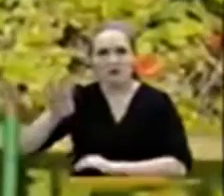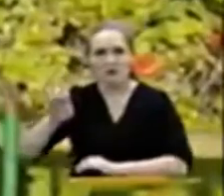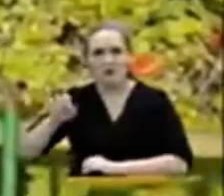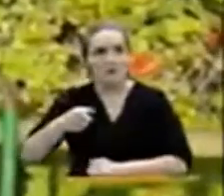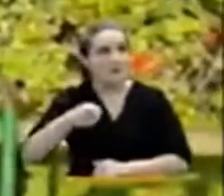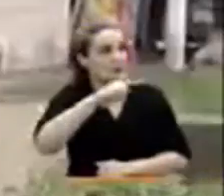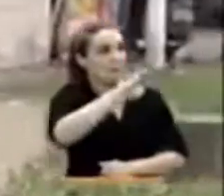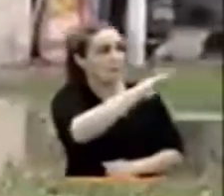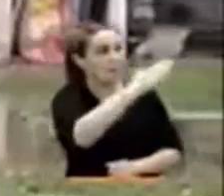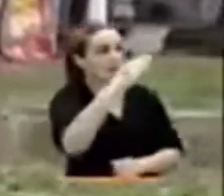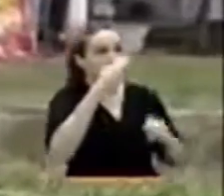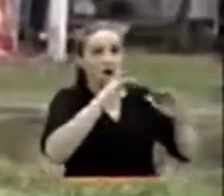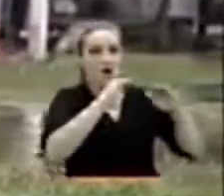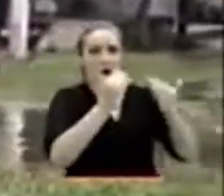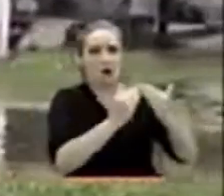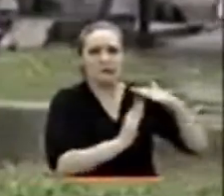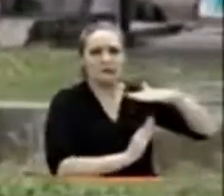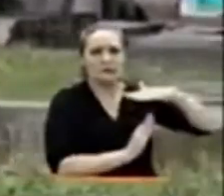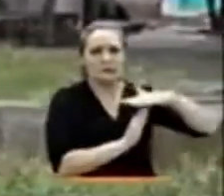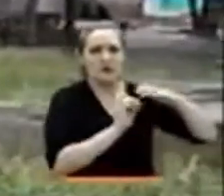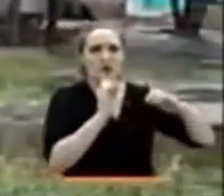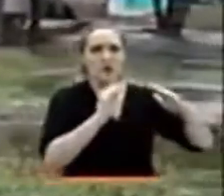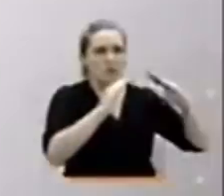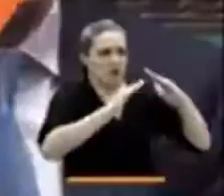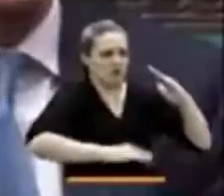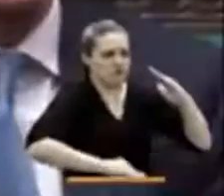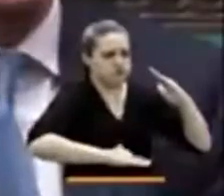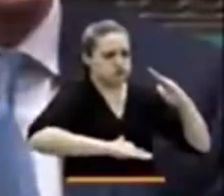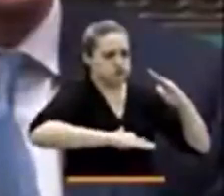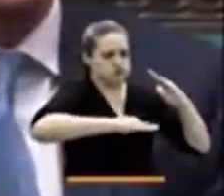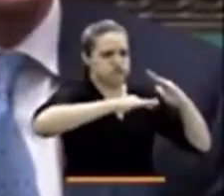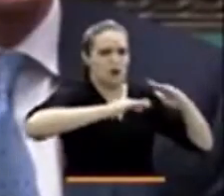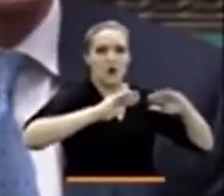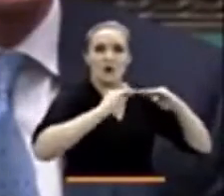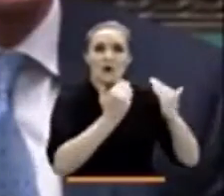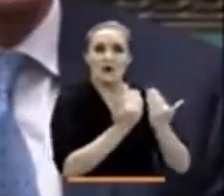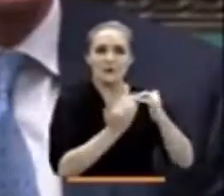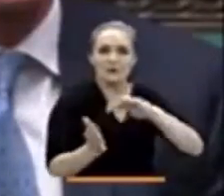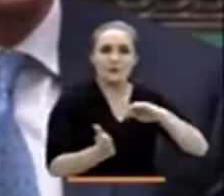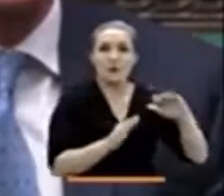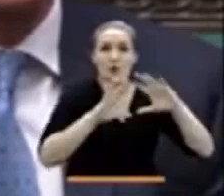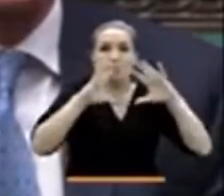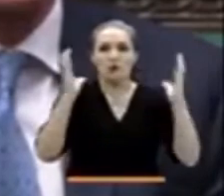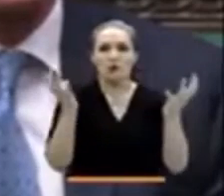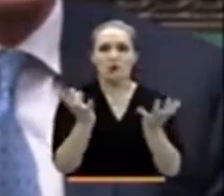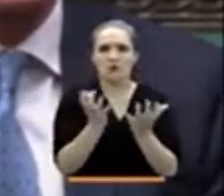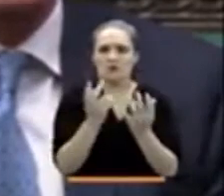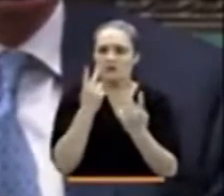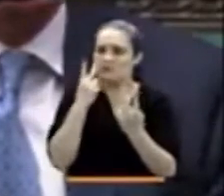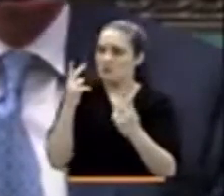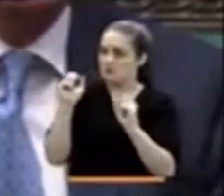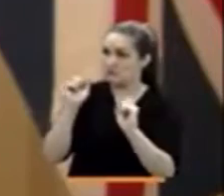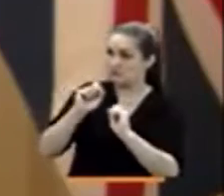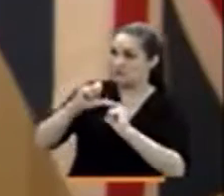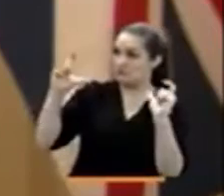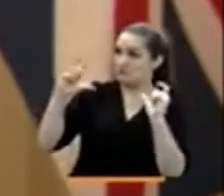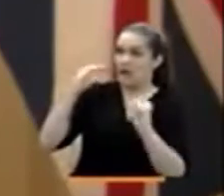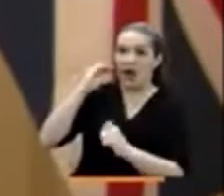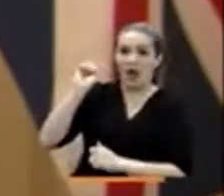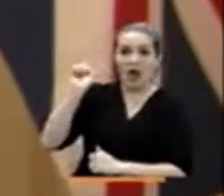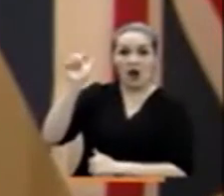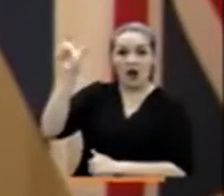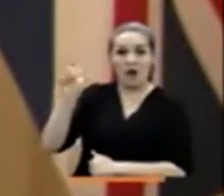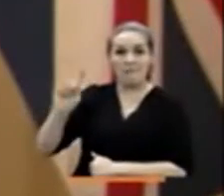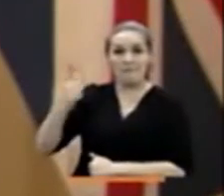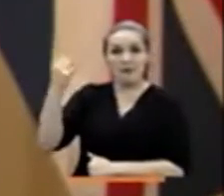colegio suspendió clases por la inundación de sus salones. En El Mundo, la inesperada salida del East Ross de su cargo. Le